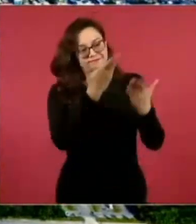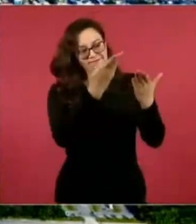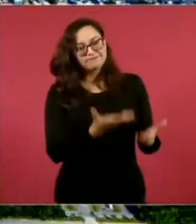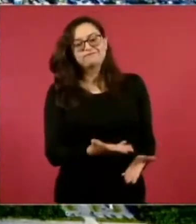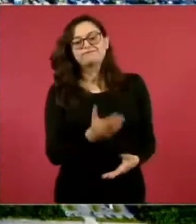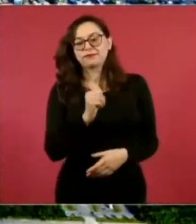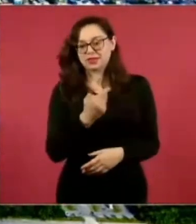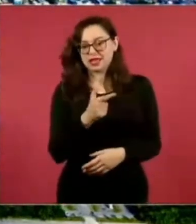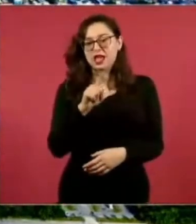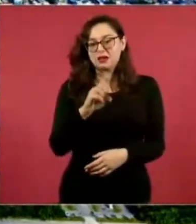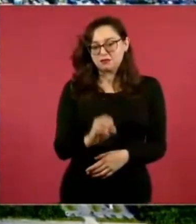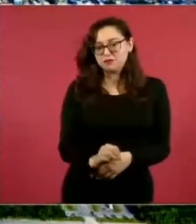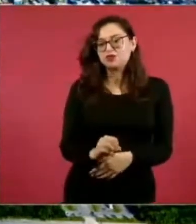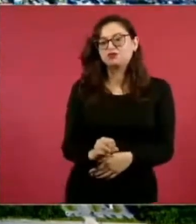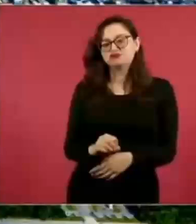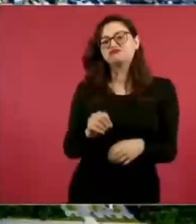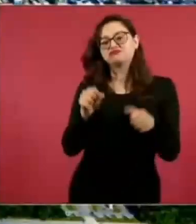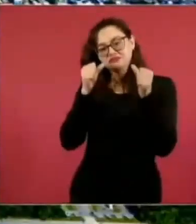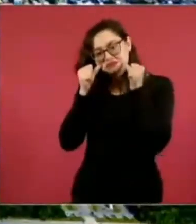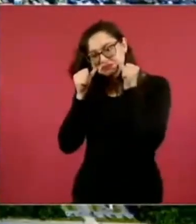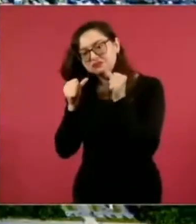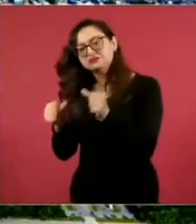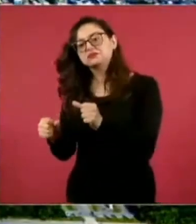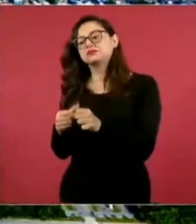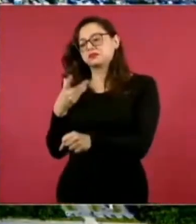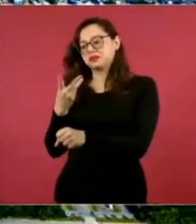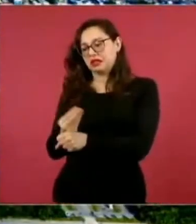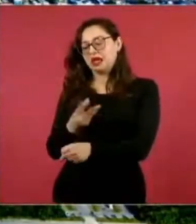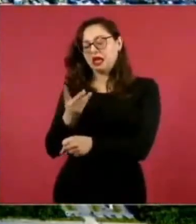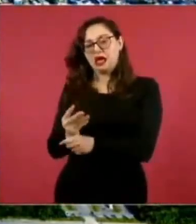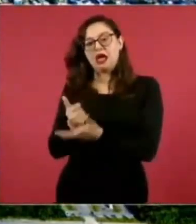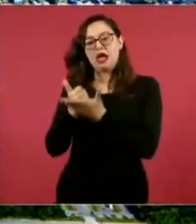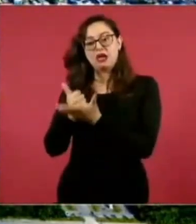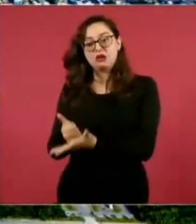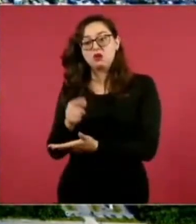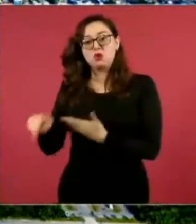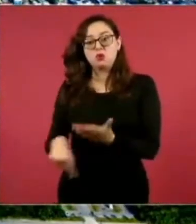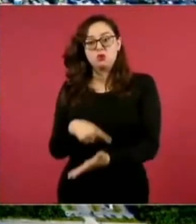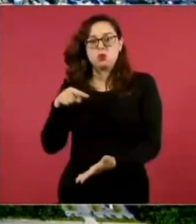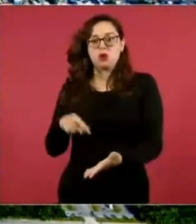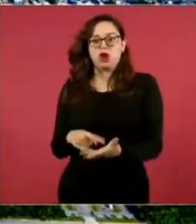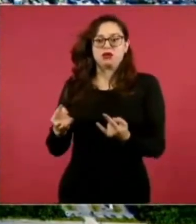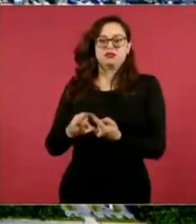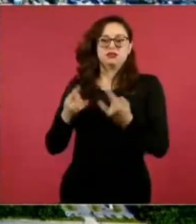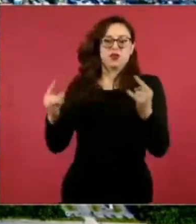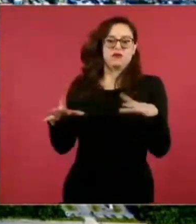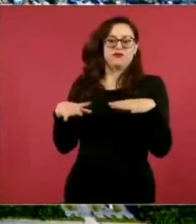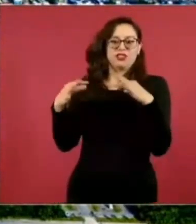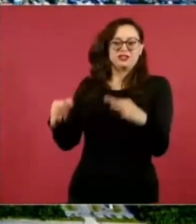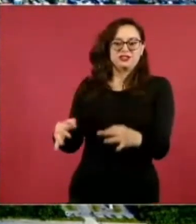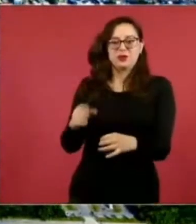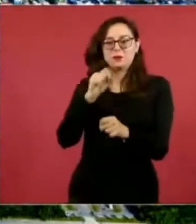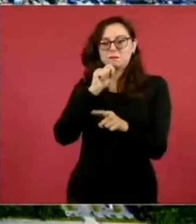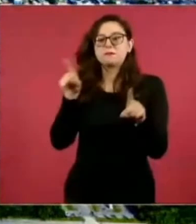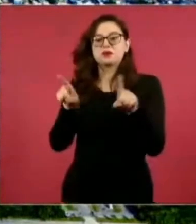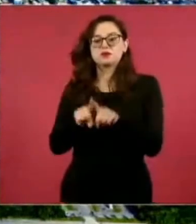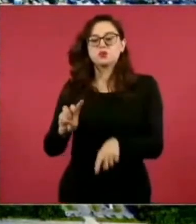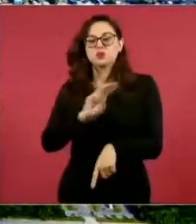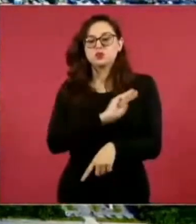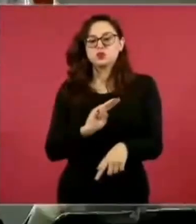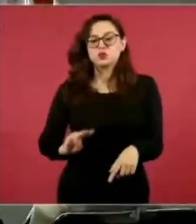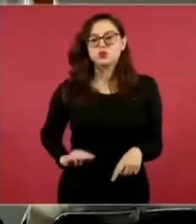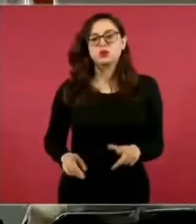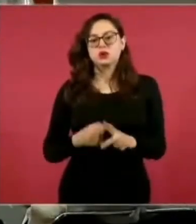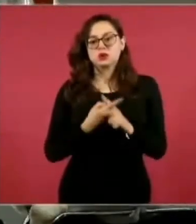la agenda del presidente Andrés Manuel López Obrador, una zona fundacional, una zona de nacimiento y crecimiento del municipio de